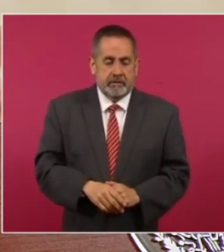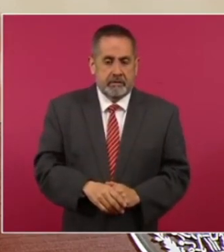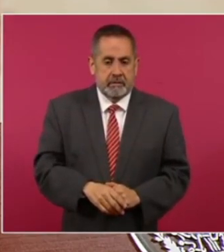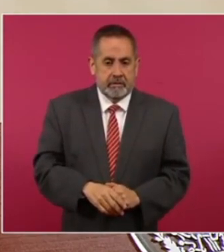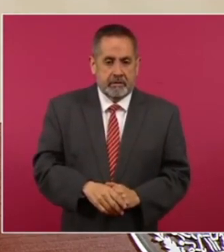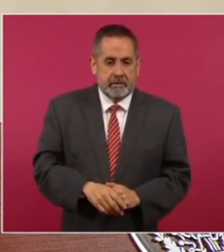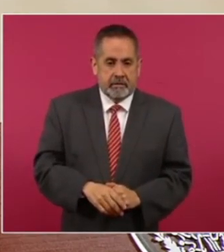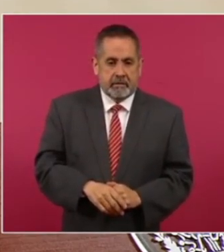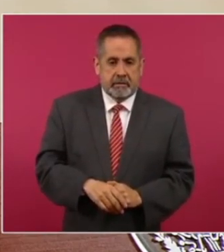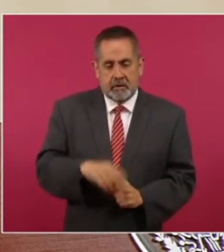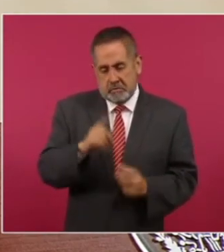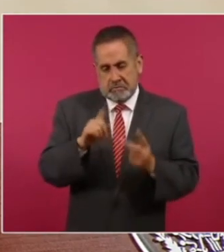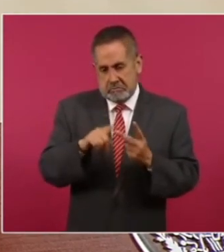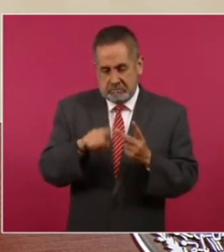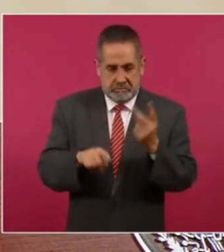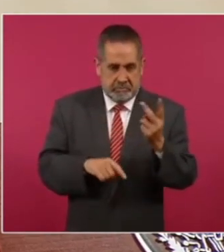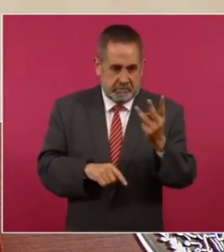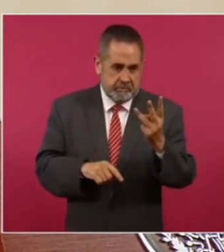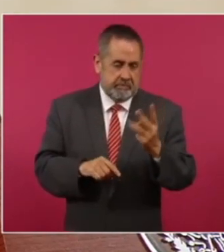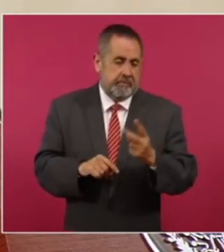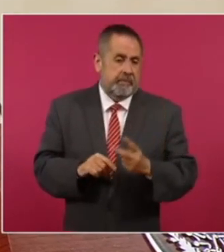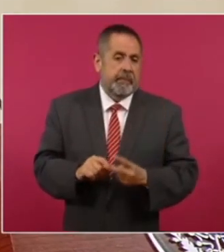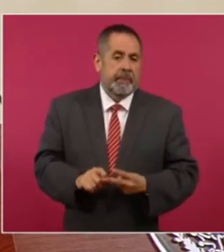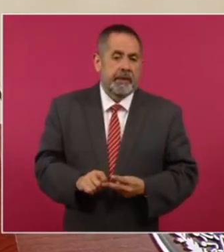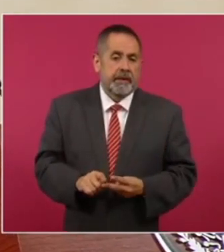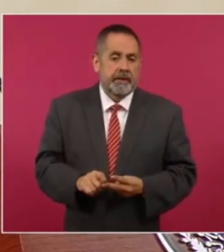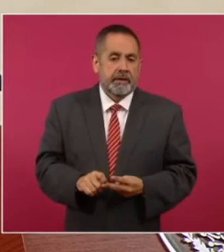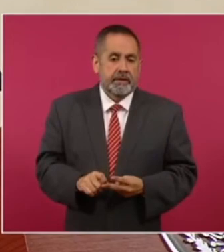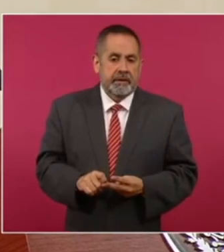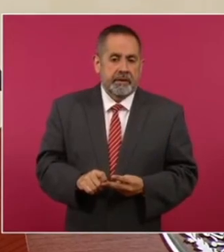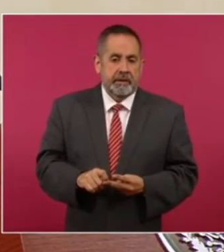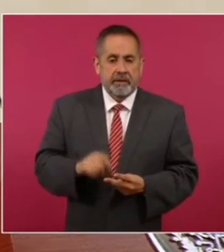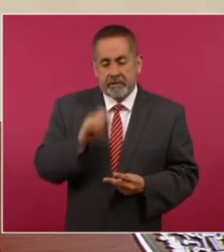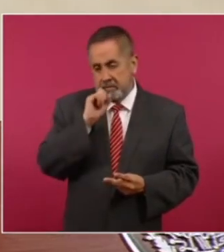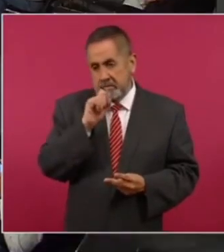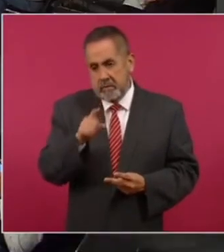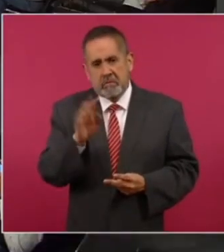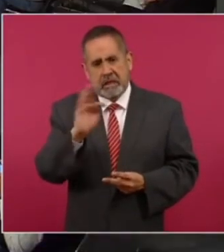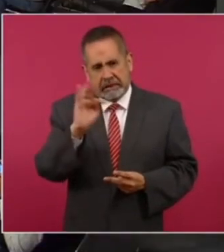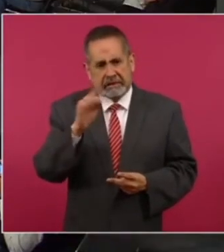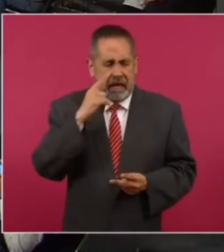eso es lo segundo que tampoco se descarta